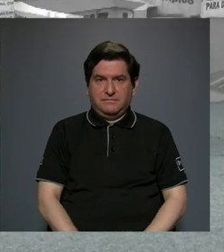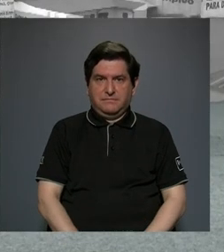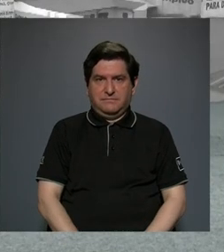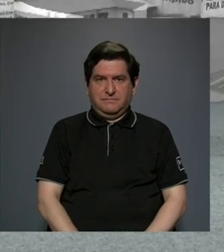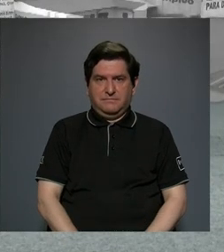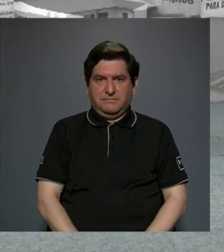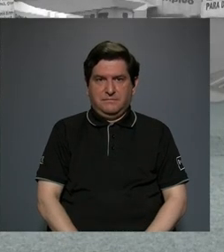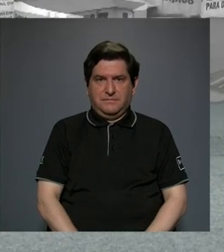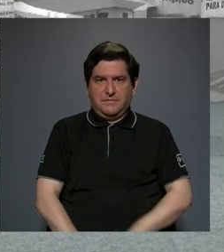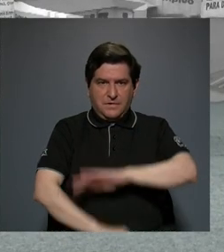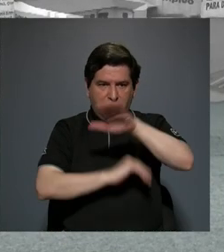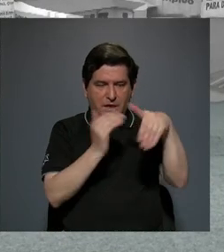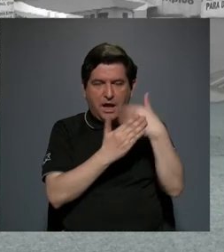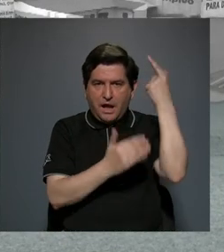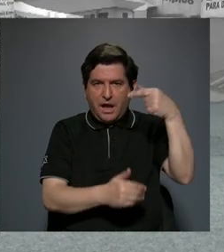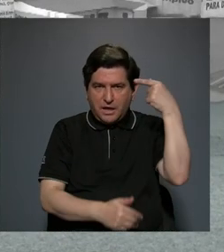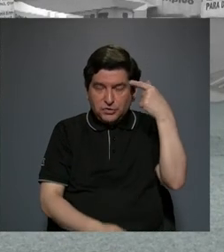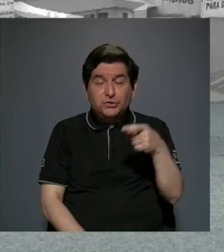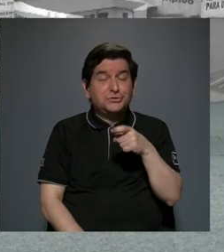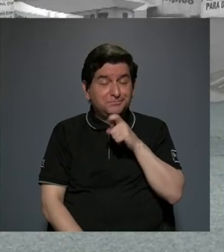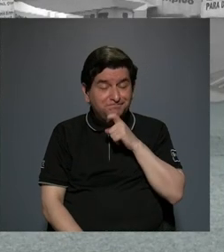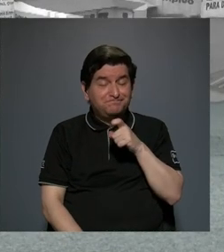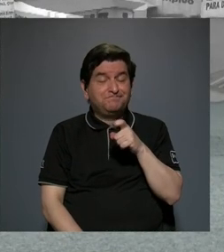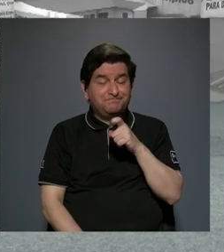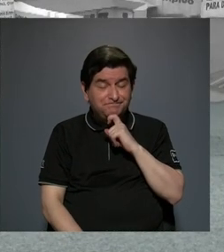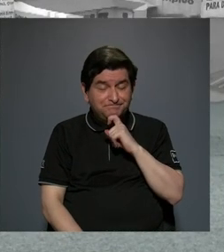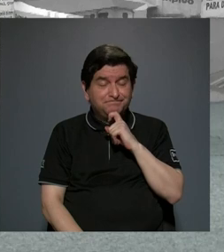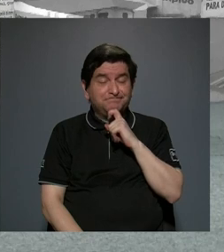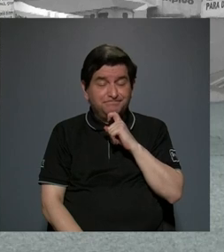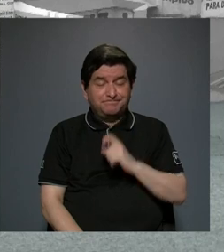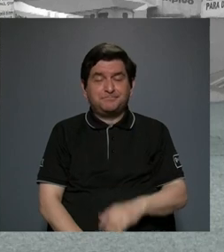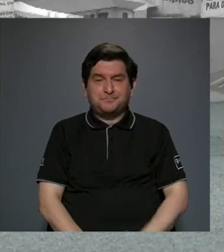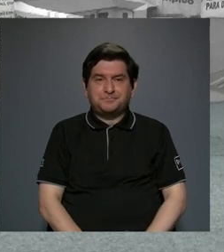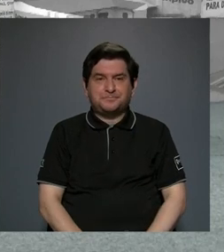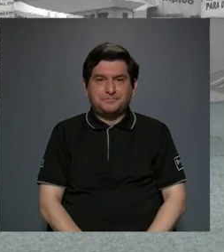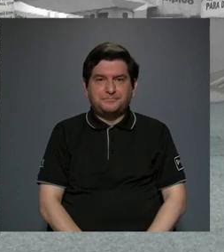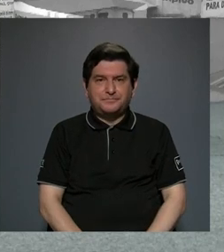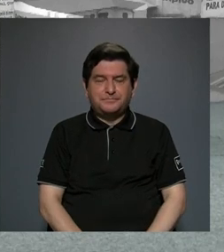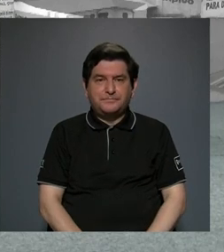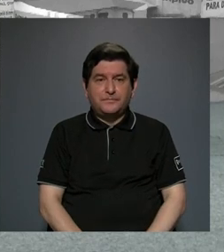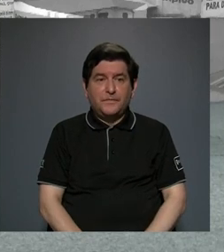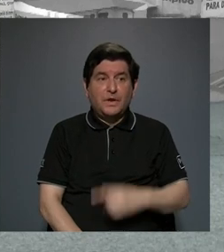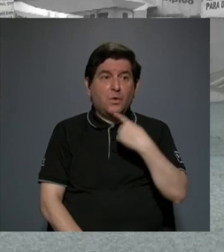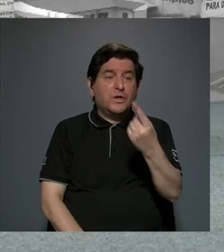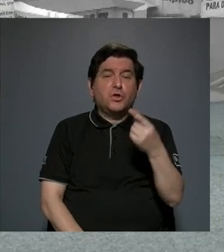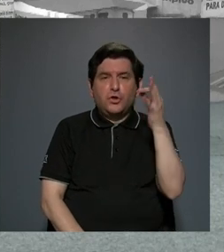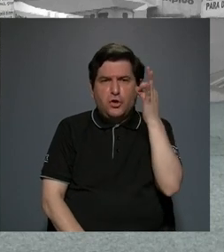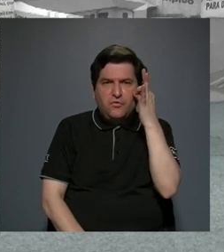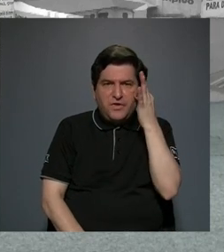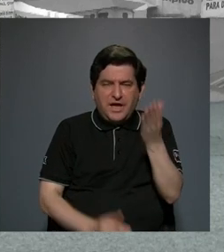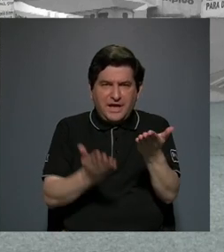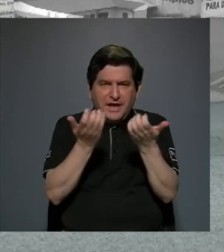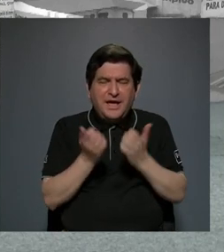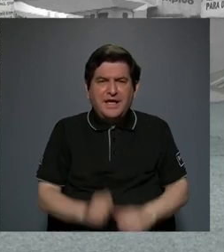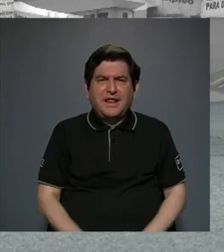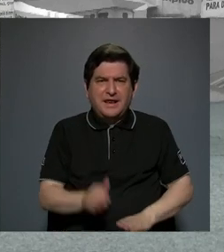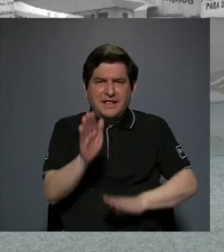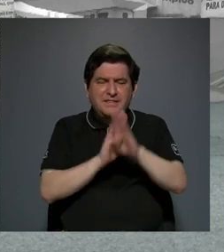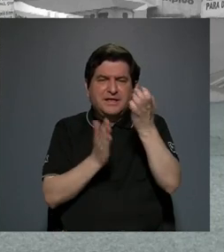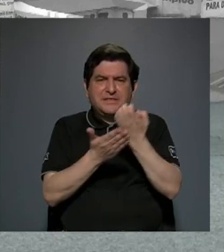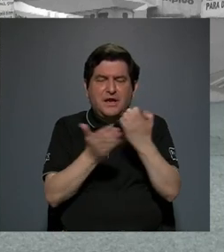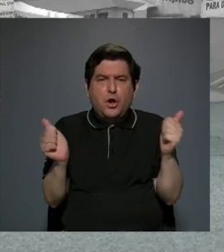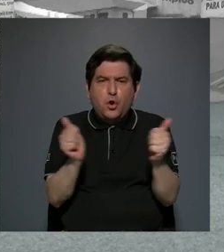creo que a todos los gobiernos les cuesta y cuando dijo el presidente Figueres que queríamos desarrollo